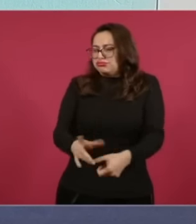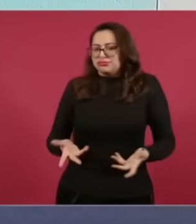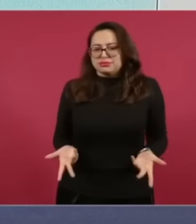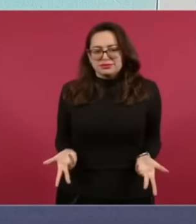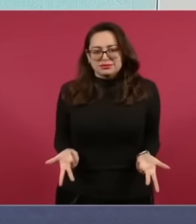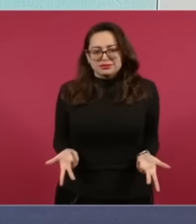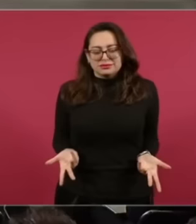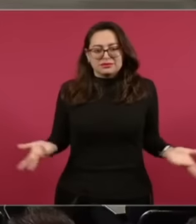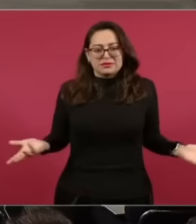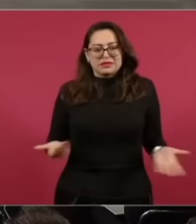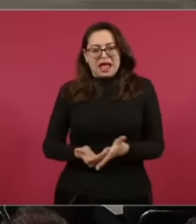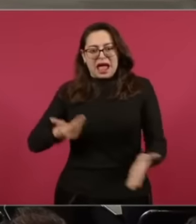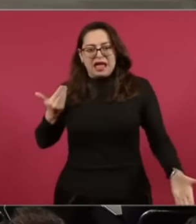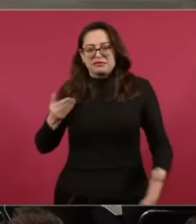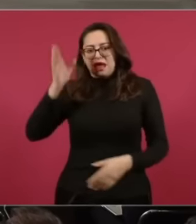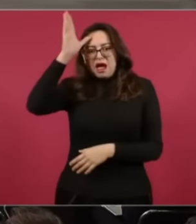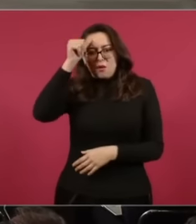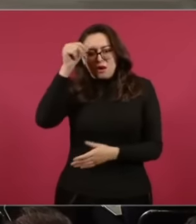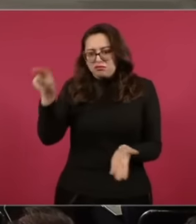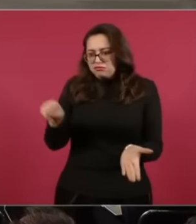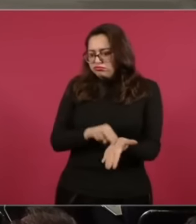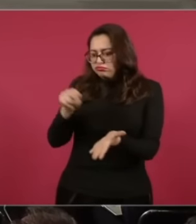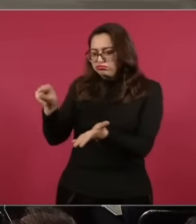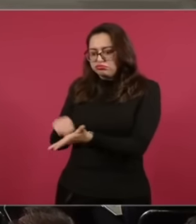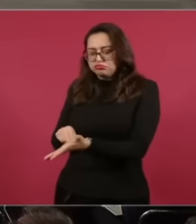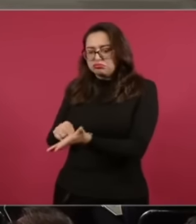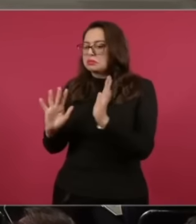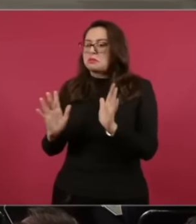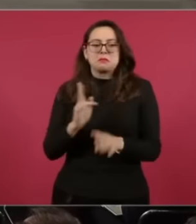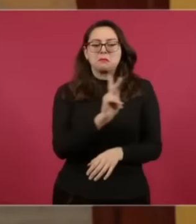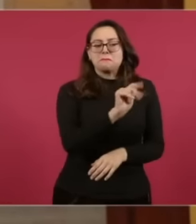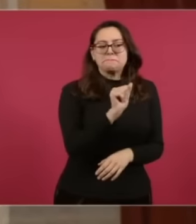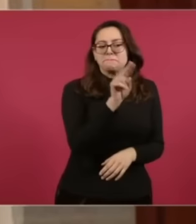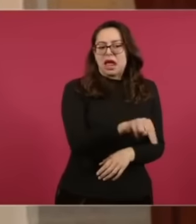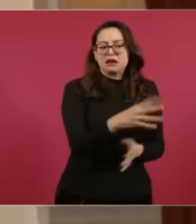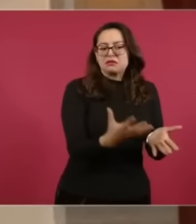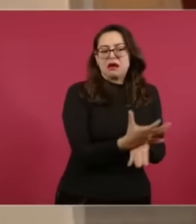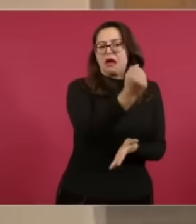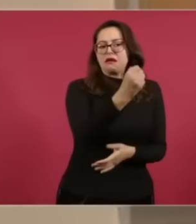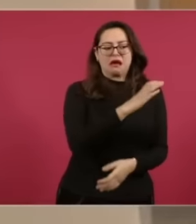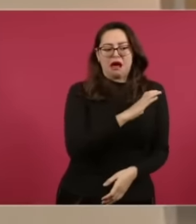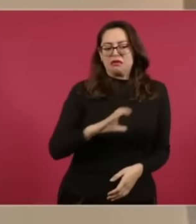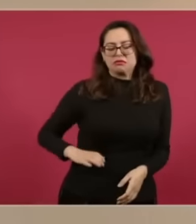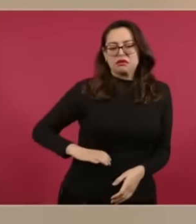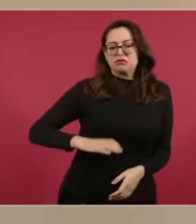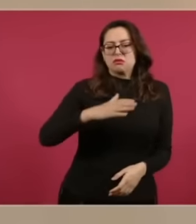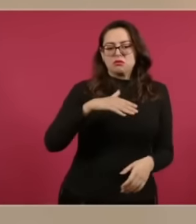Porque ya Estaba el Acuerdo De que le Iba a Corresponder Al PAN